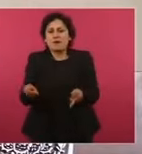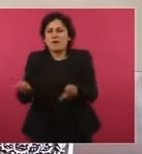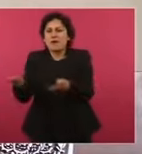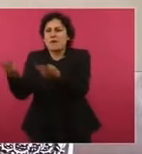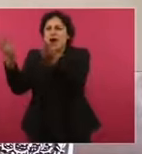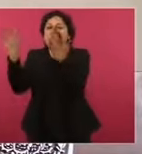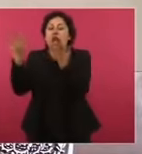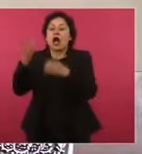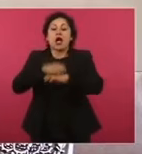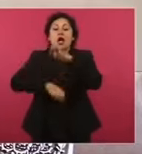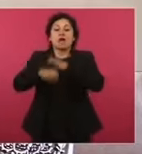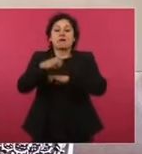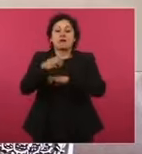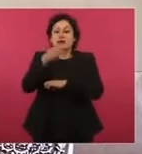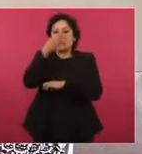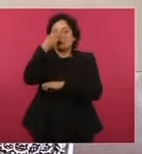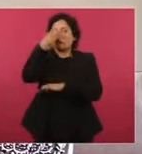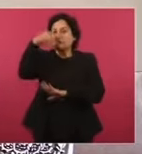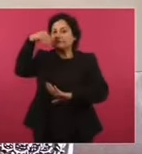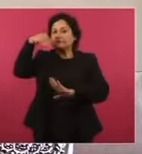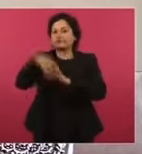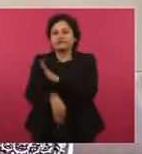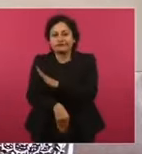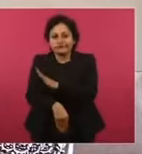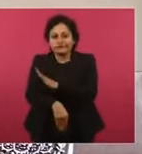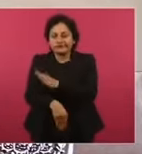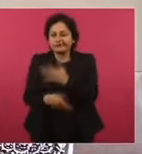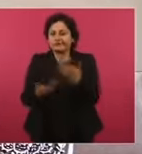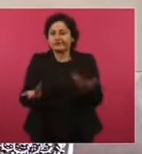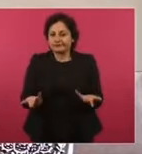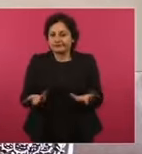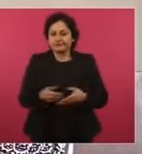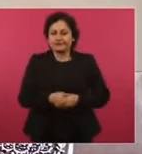quiebra a la que fuera la aerolínea más importante de México. Gracias. Gracias.